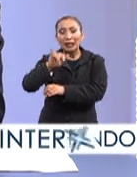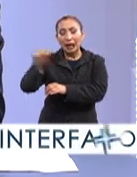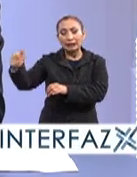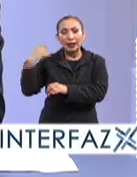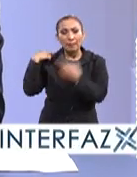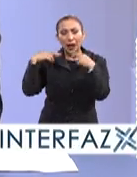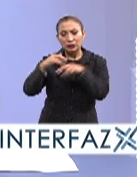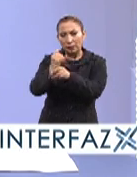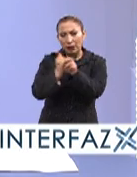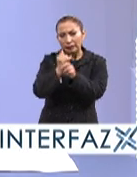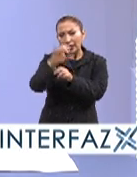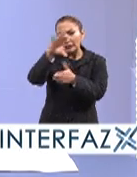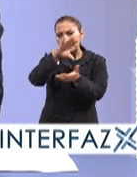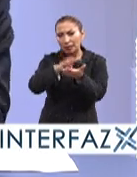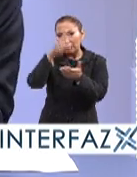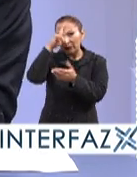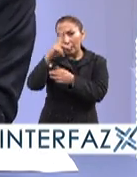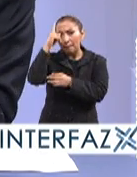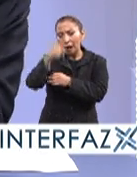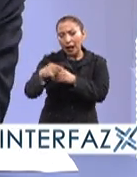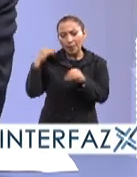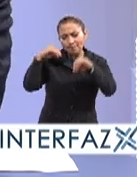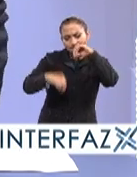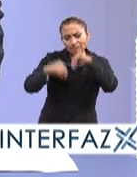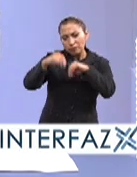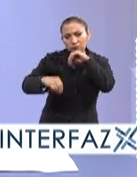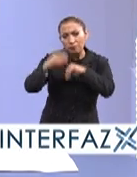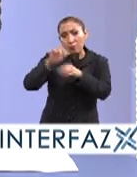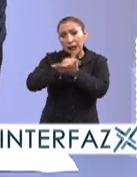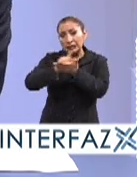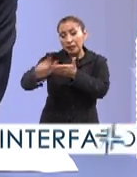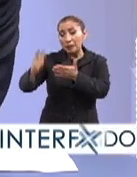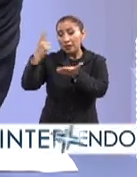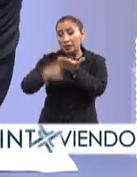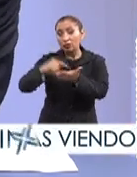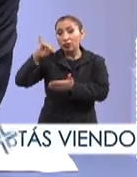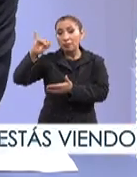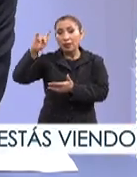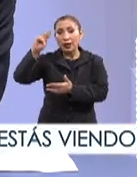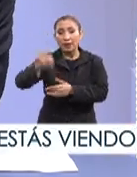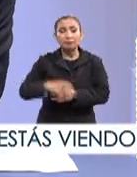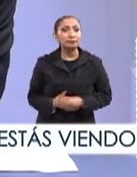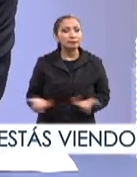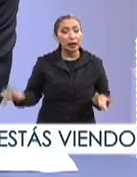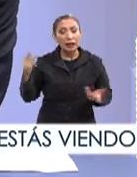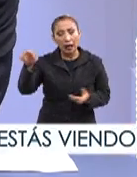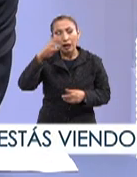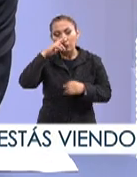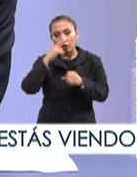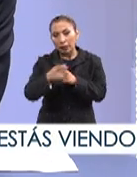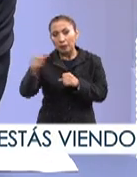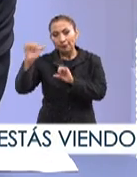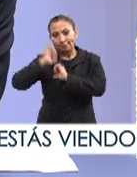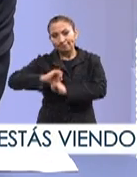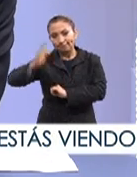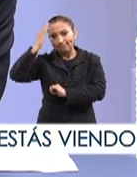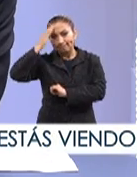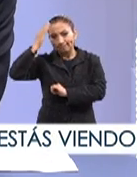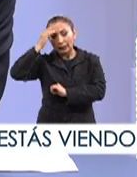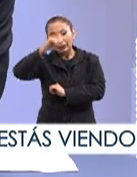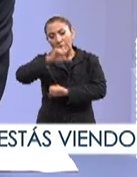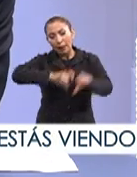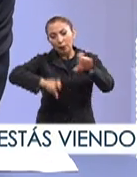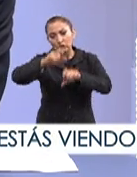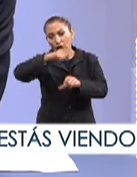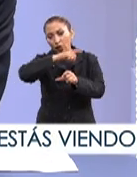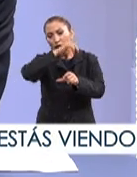profesora investigadora del Centro Mexicano para la Producción Más Limpia del Instituto Politécnico Nacional y responsable también, responsable técnico del